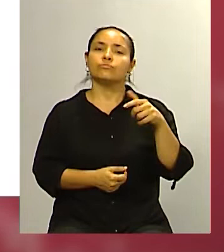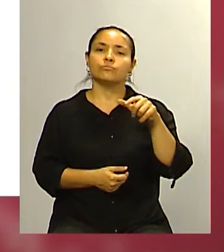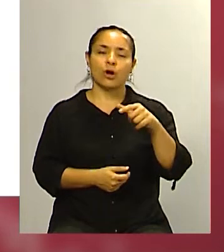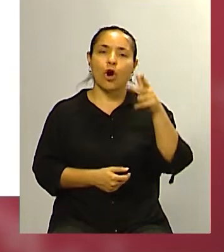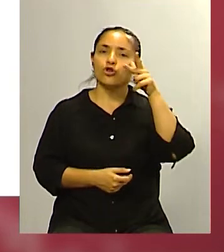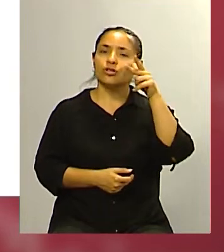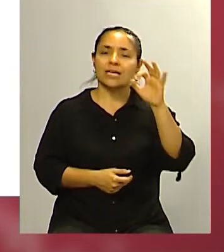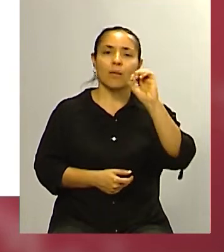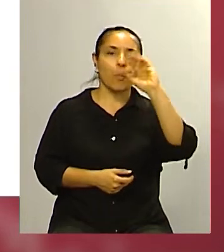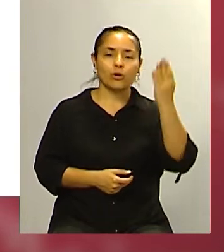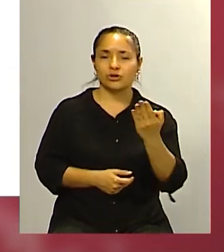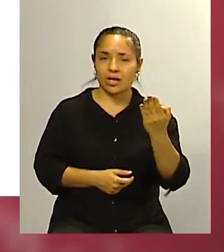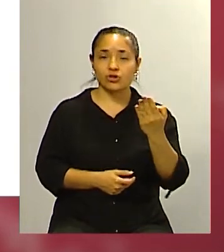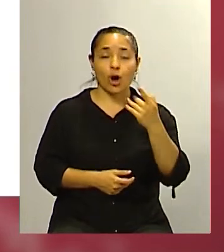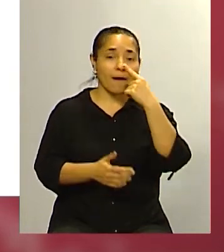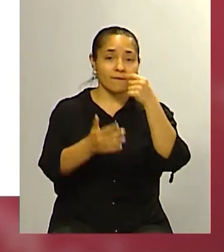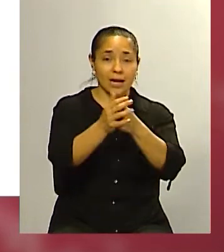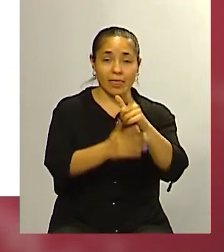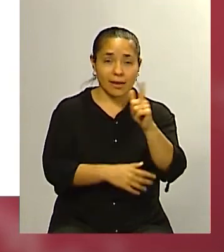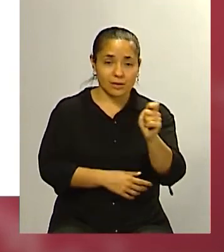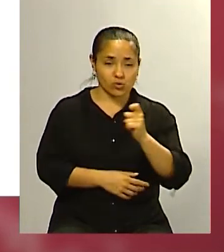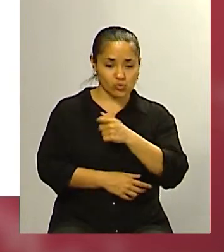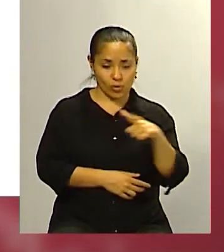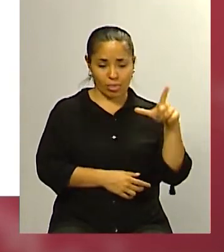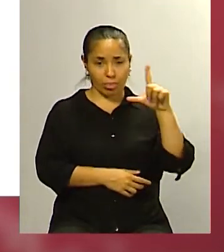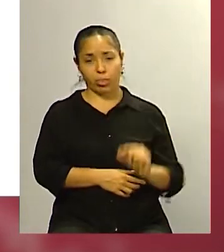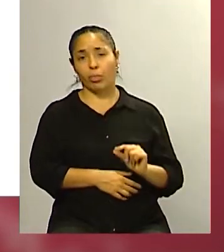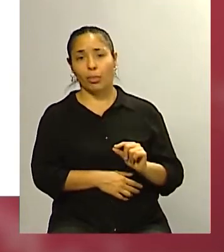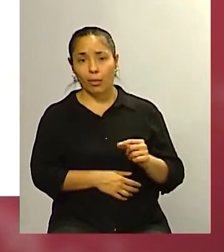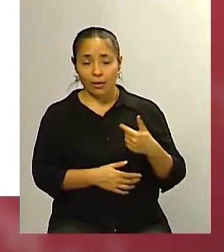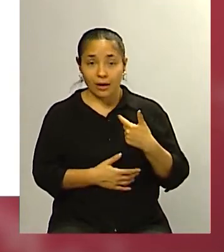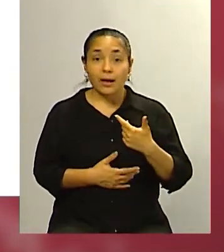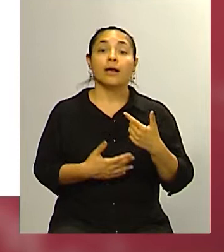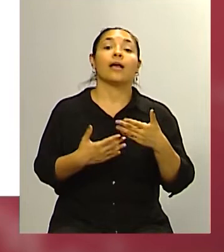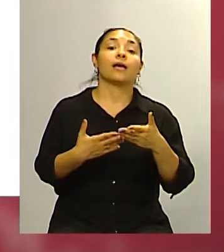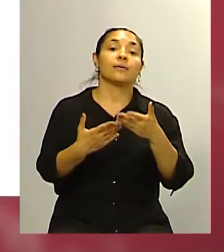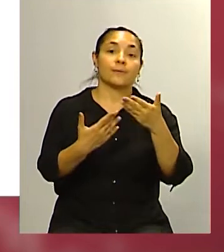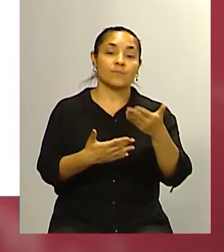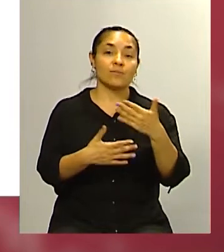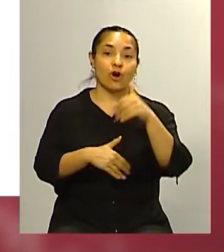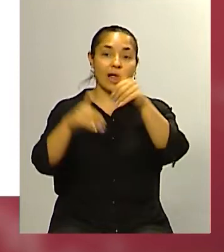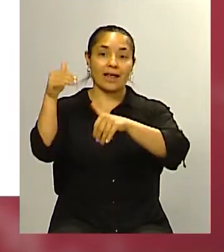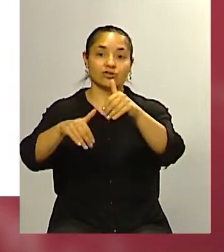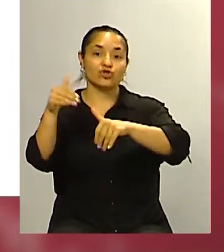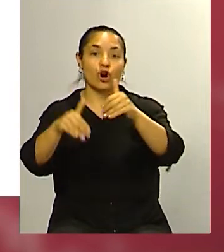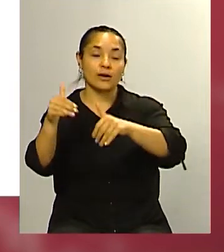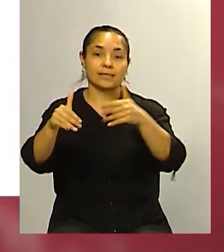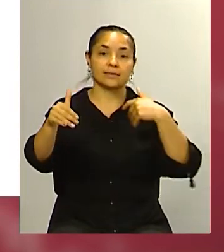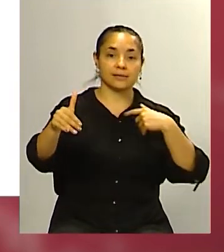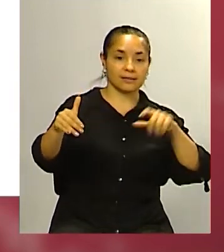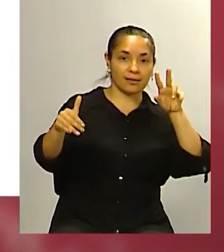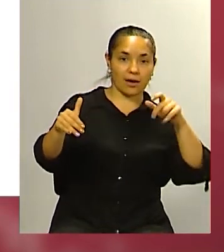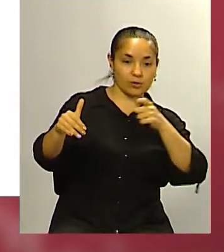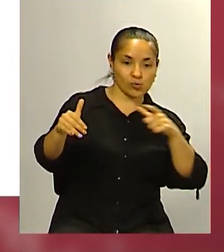del 80% nos llega a fin de mes indudablemente el bolsillo repercute muchísimo en una elección por eso se habla de que el gobierno tiene